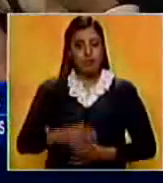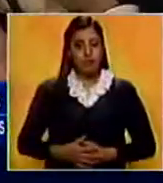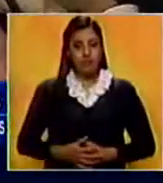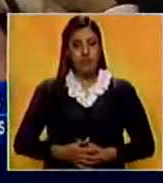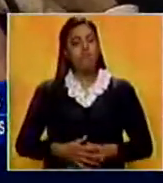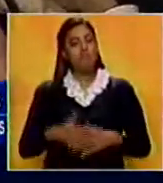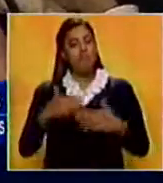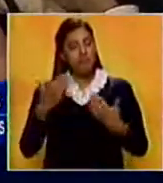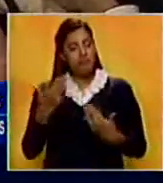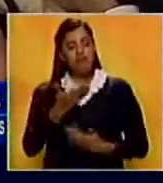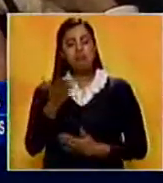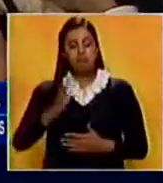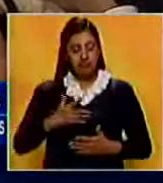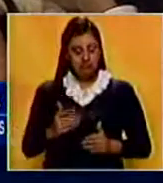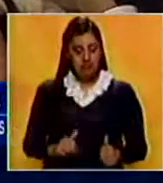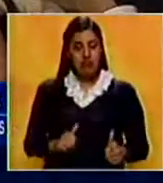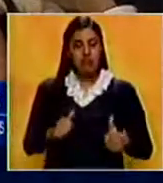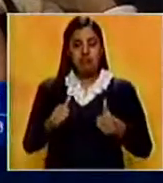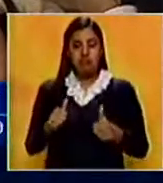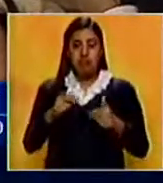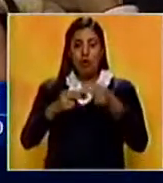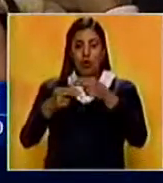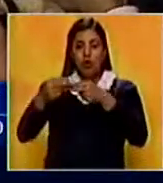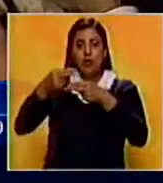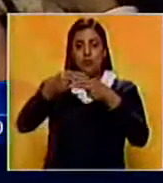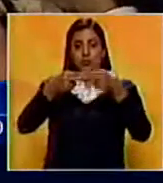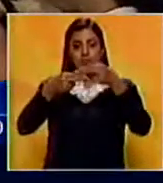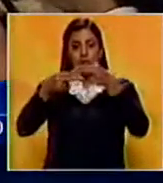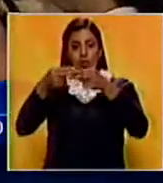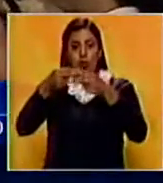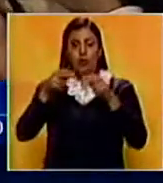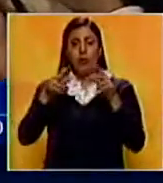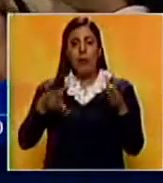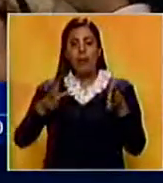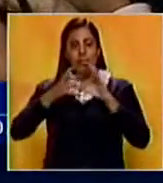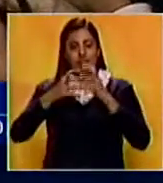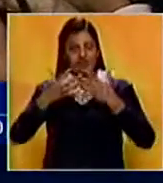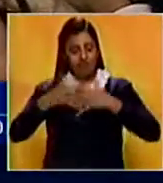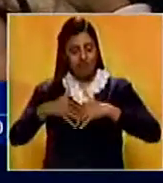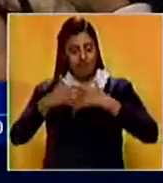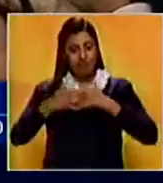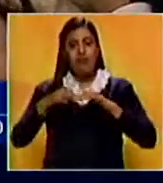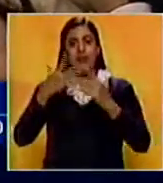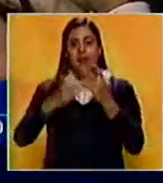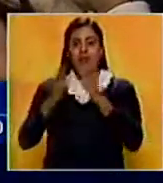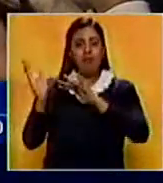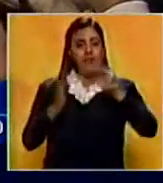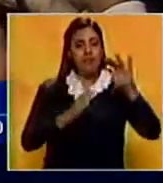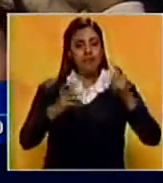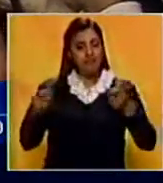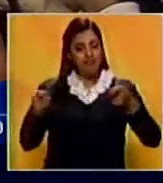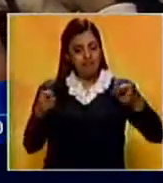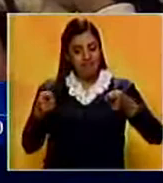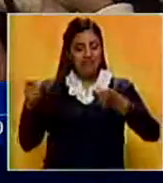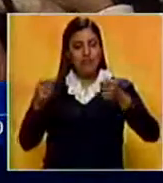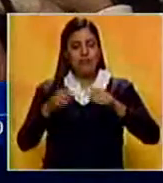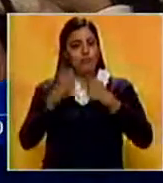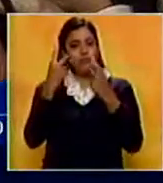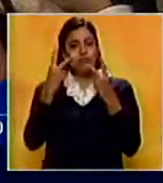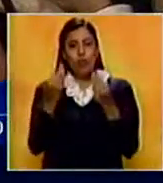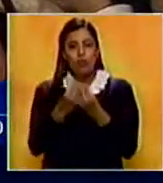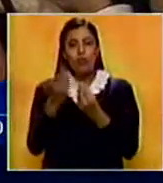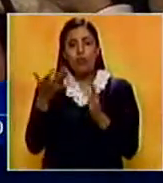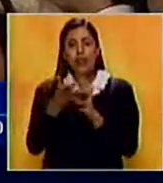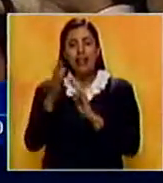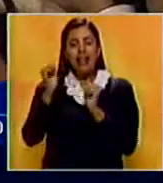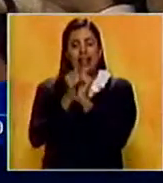Para que puedan entonces comenzar a construir su planta de alixiviación y dejen atrás el procesamiento de las arenas auríferas con